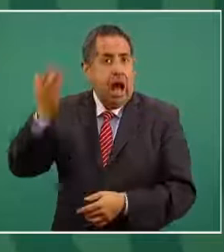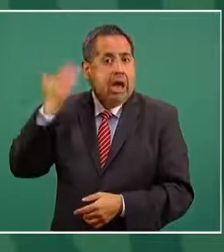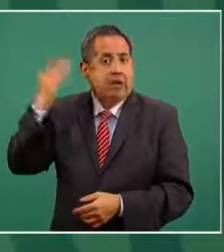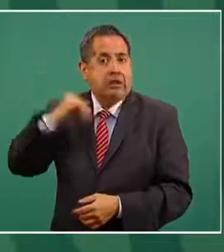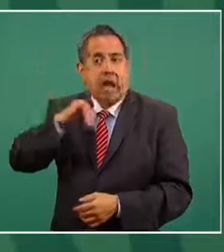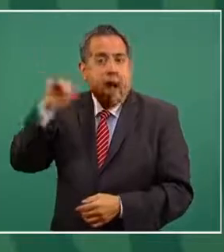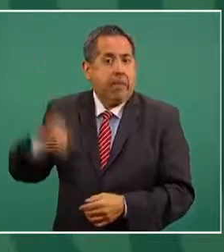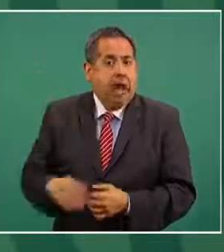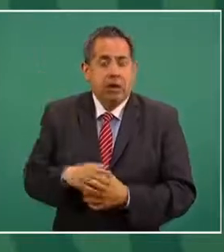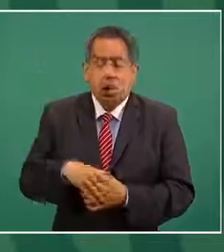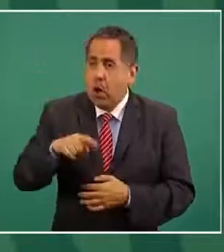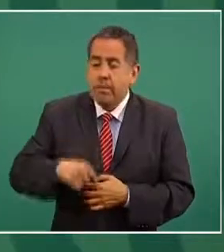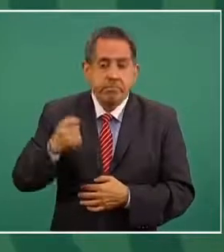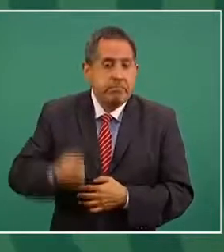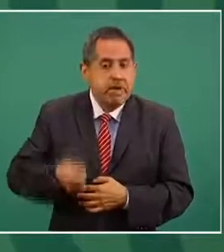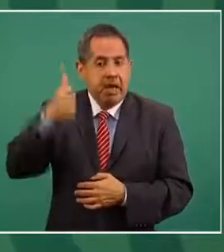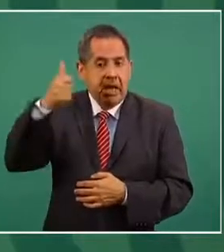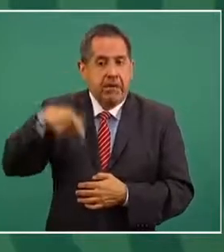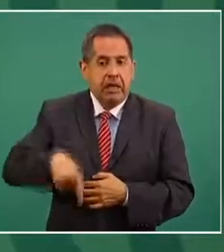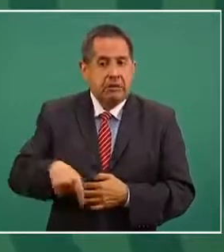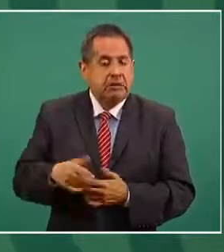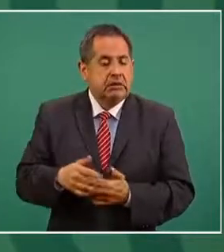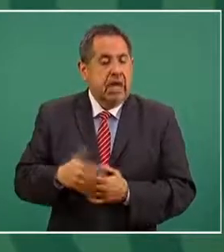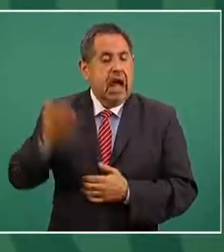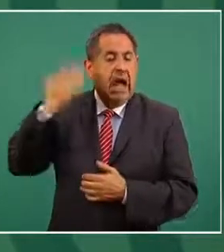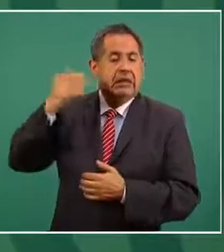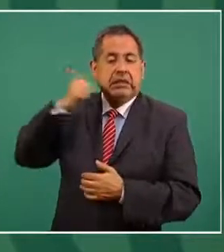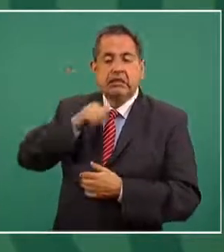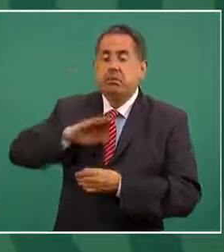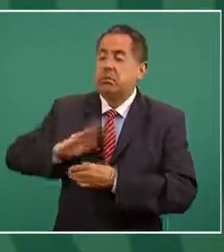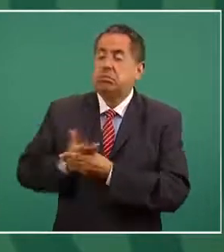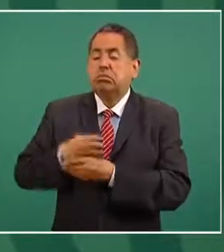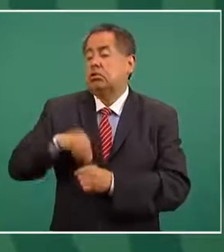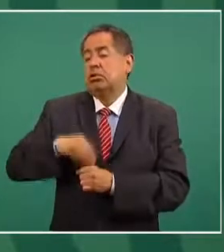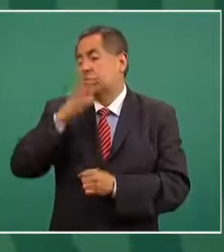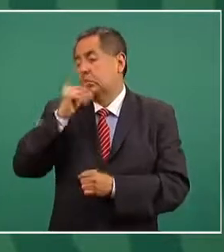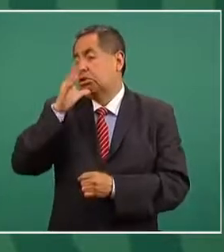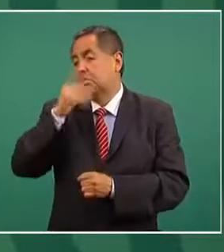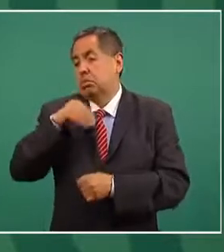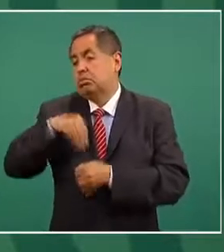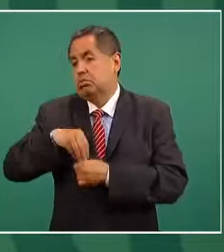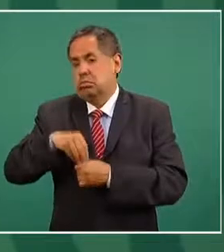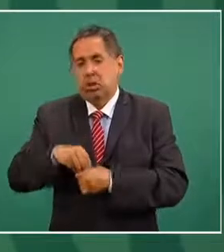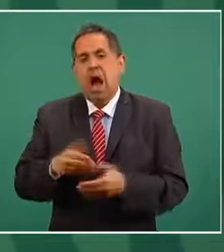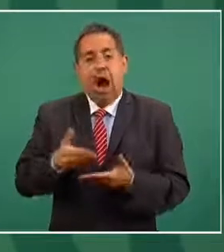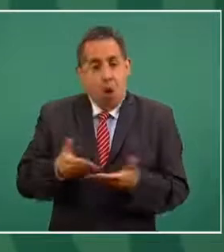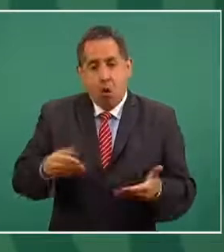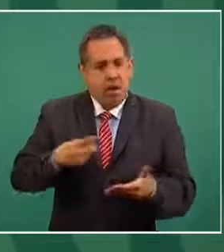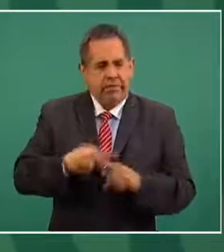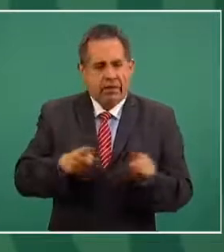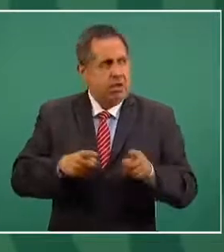nunca en la historia de México se ha actuado así